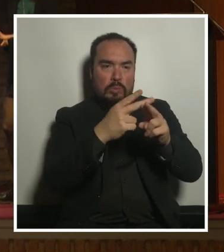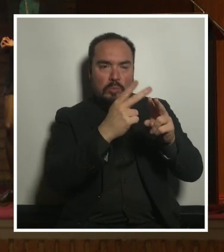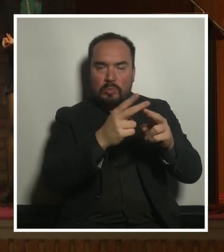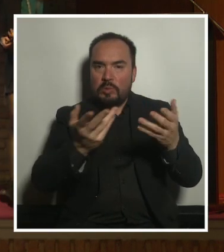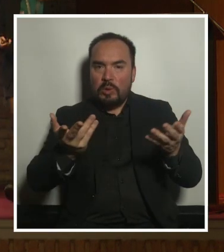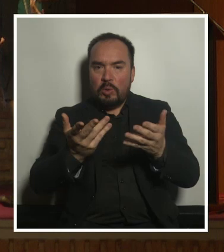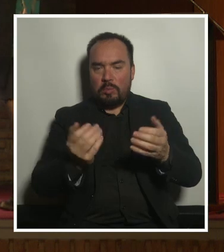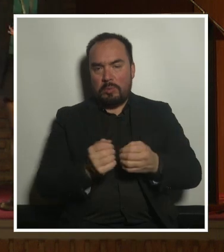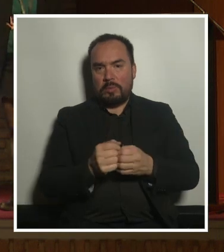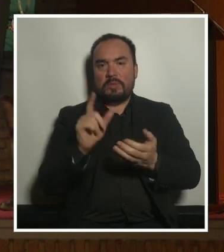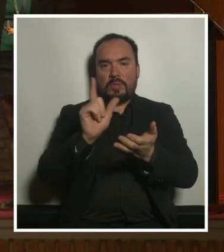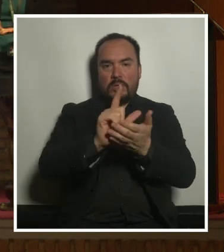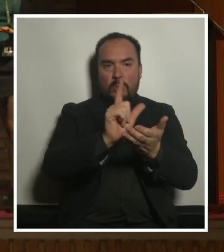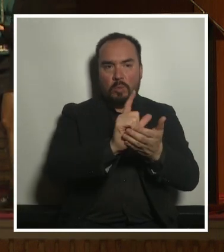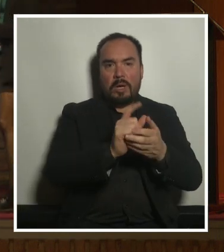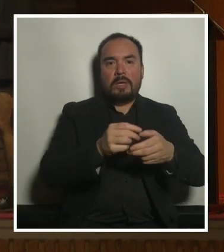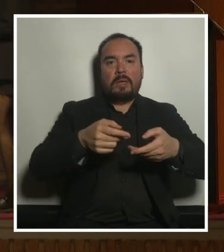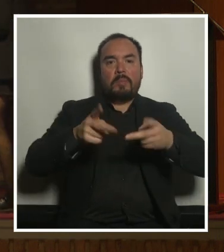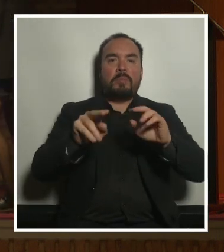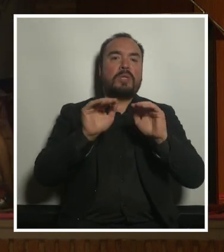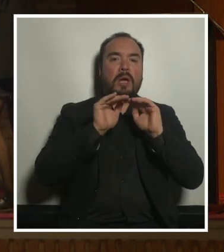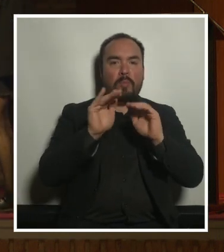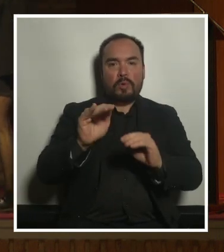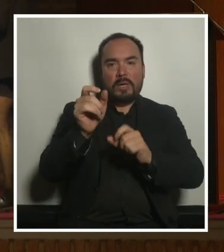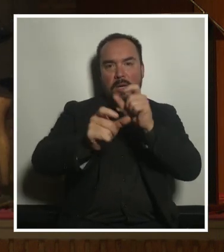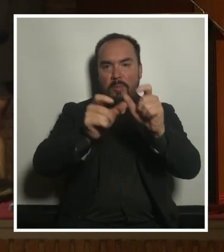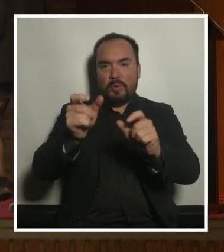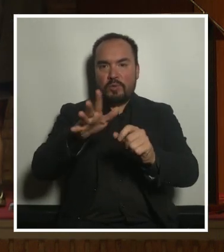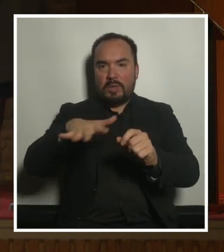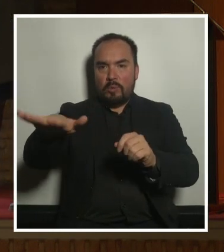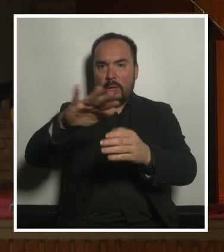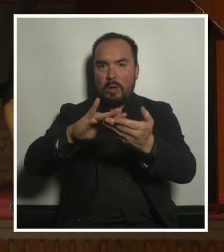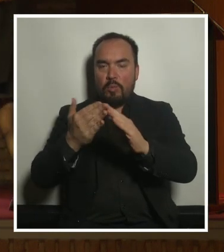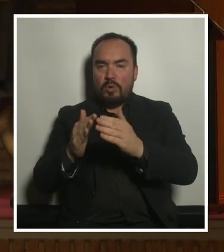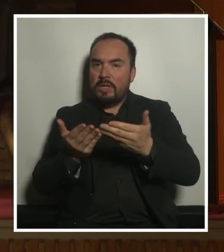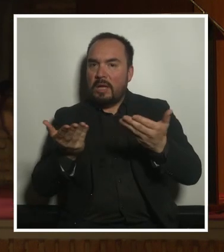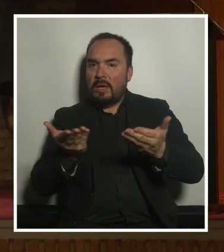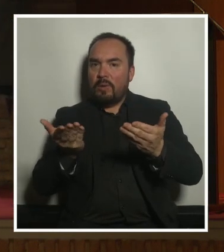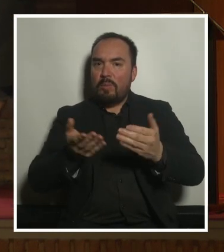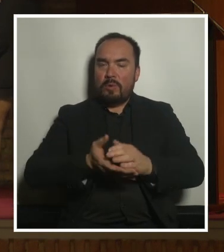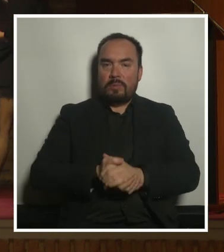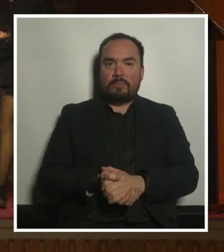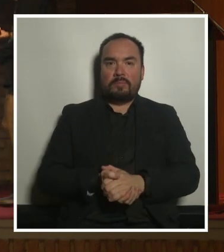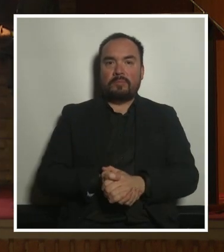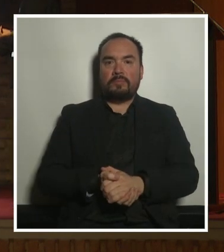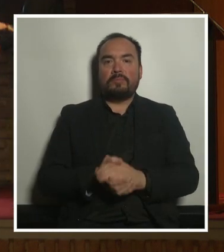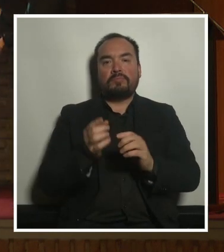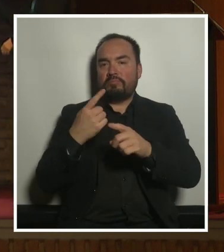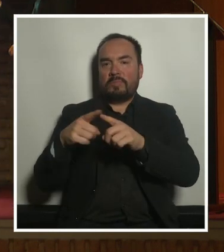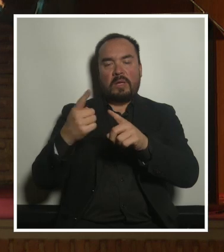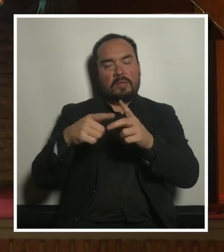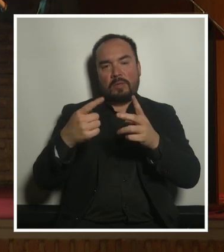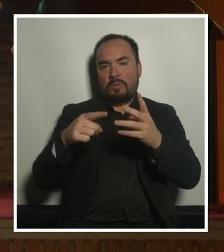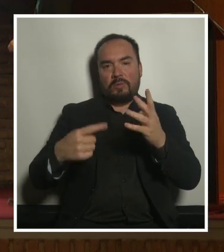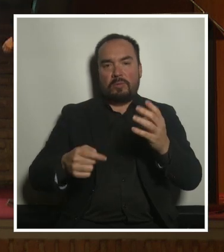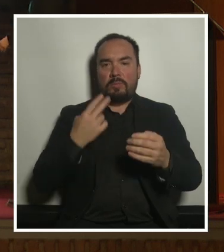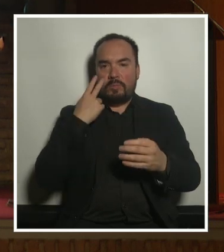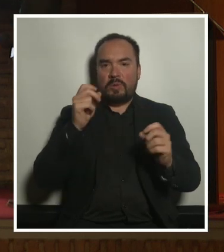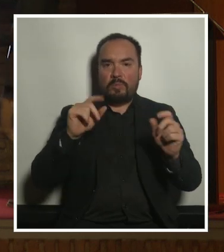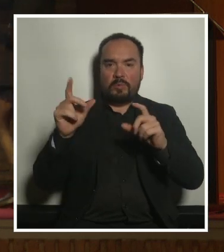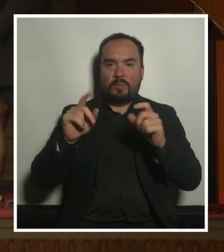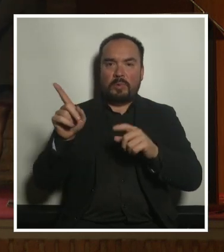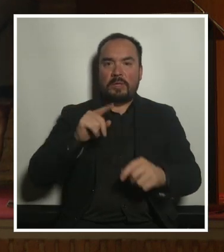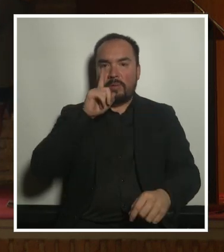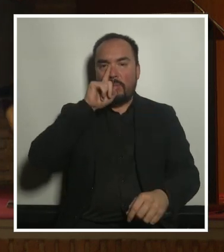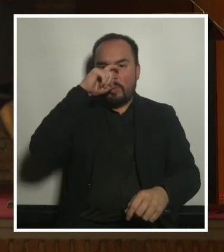comunitarios que dan apoyo a las personas que generan vida etcétera esto es en Montevideo es